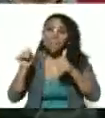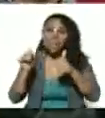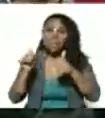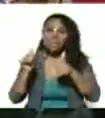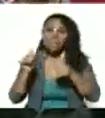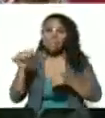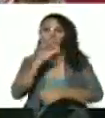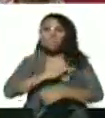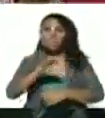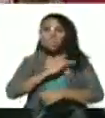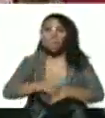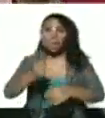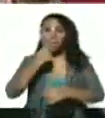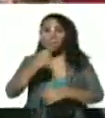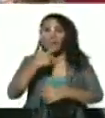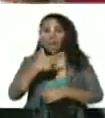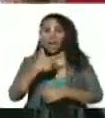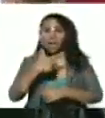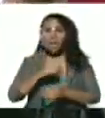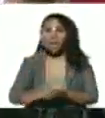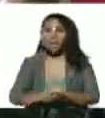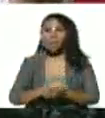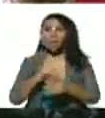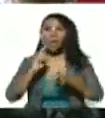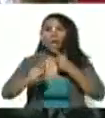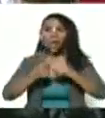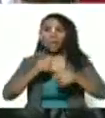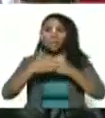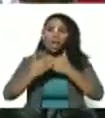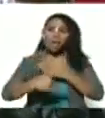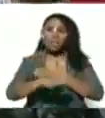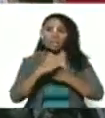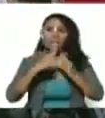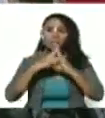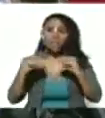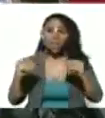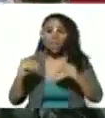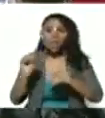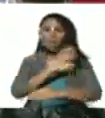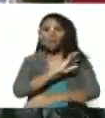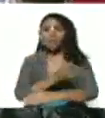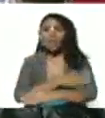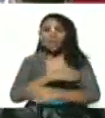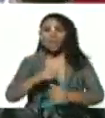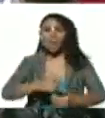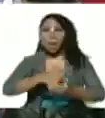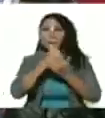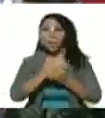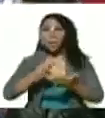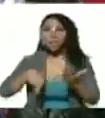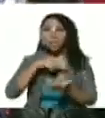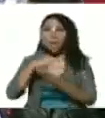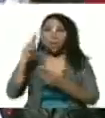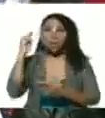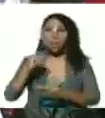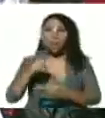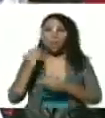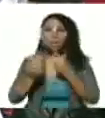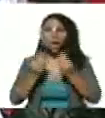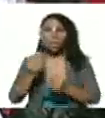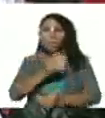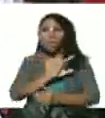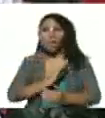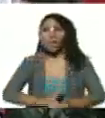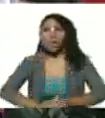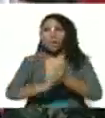sea bella para que las cosas avancen todo en la fuerza armada nacional bolivariana lo que hizo hernández lares como comandante